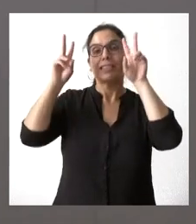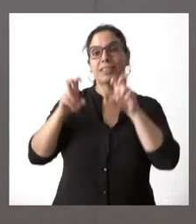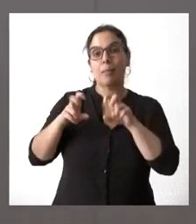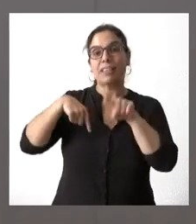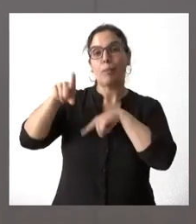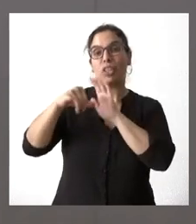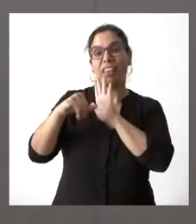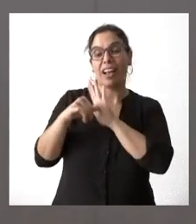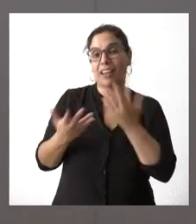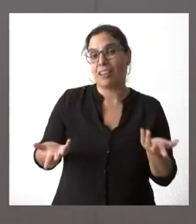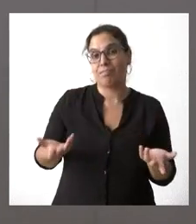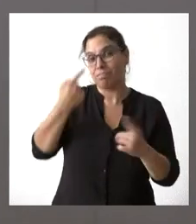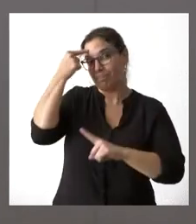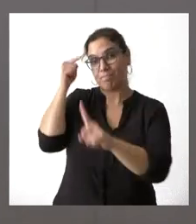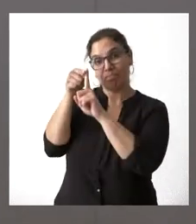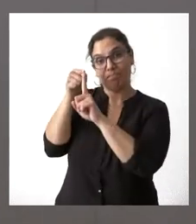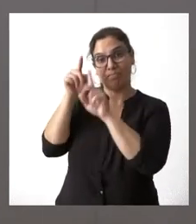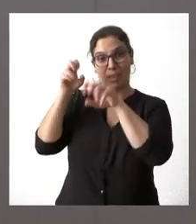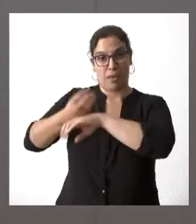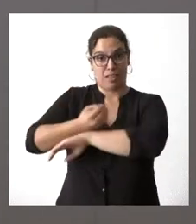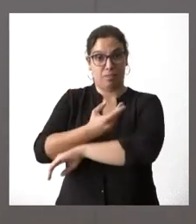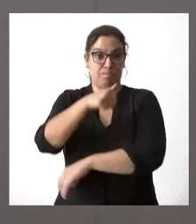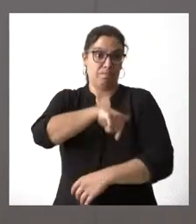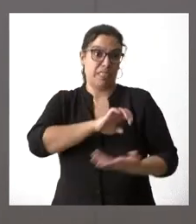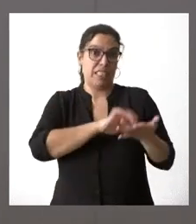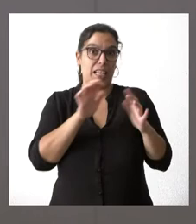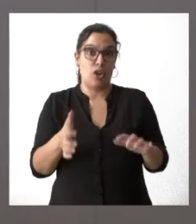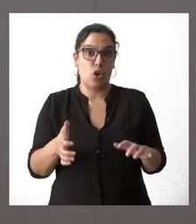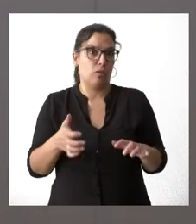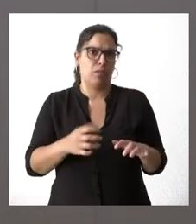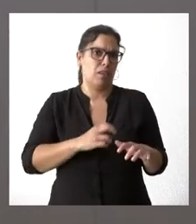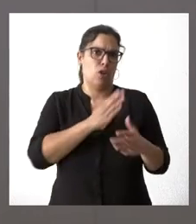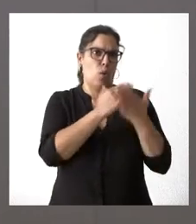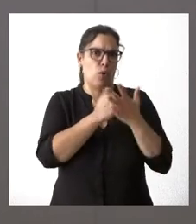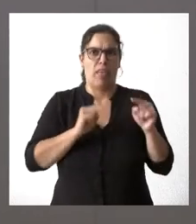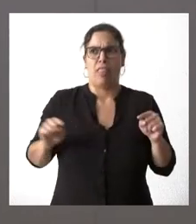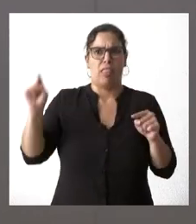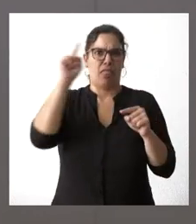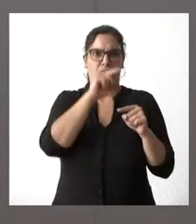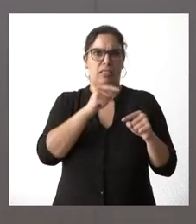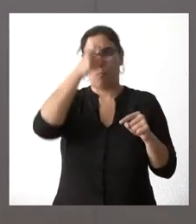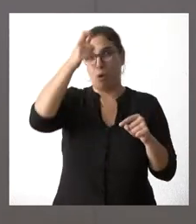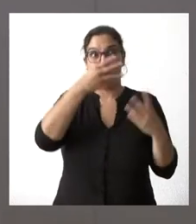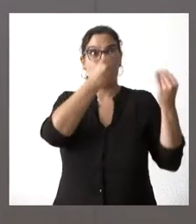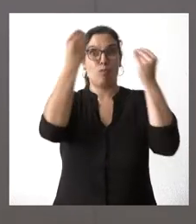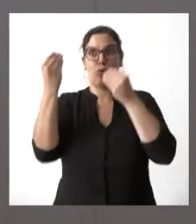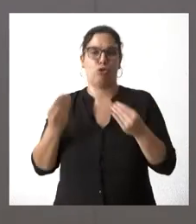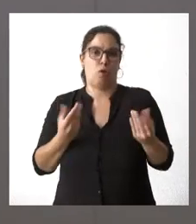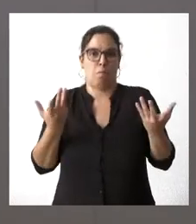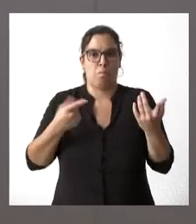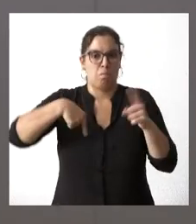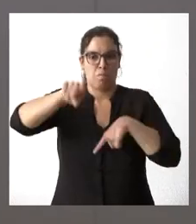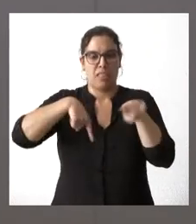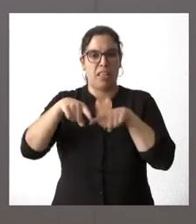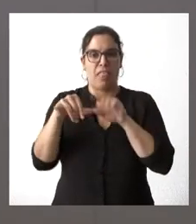cercanías en materia ferroviaria. Y Castilla y León y muchas comunidades autónomas con gran presencia de lo rural no tienen ninguna